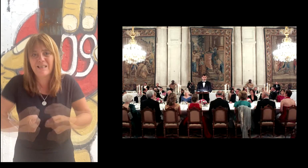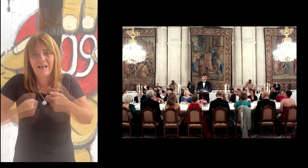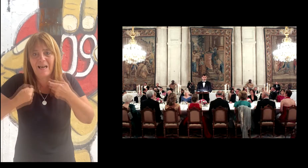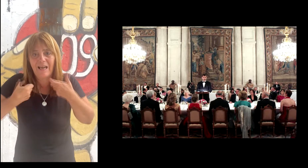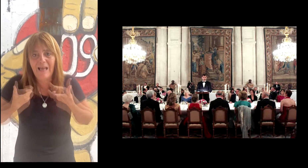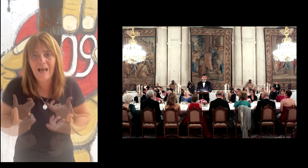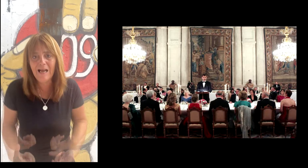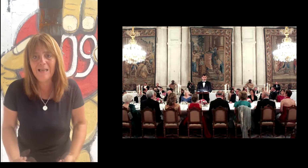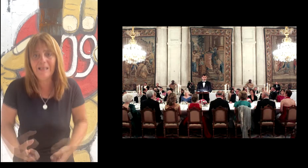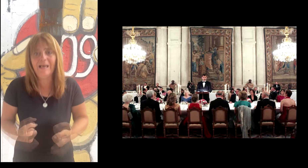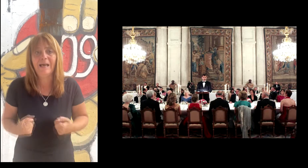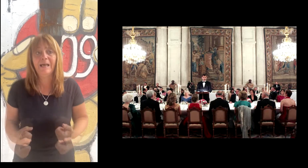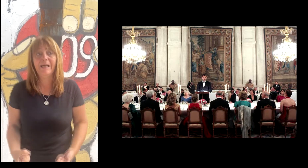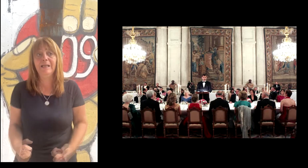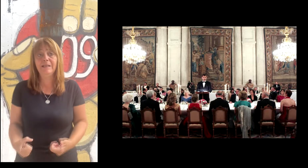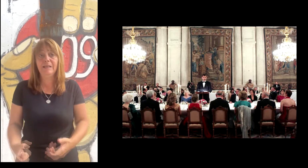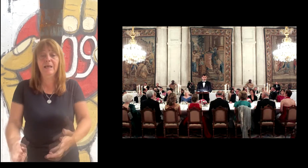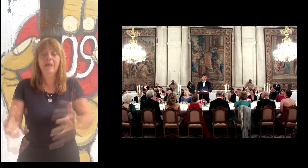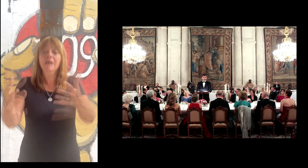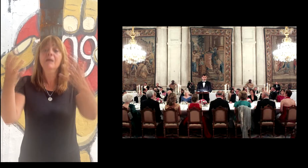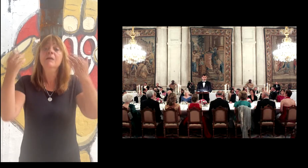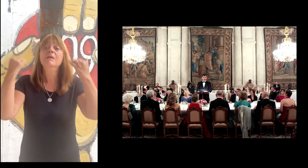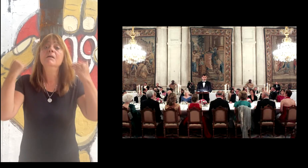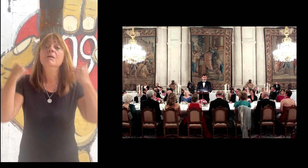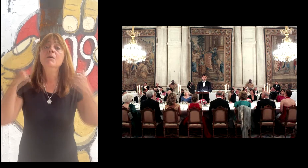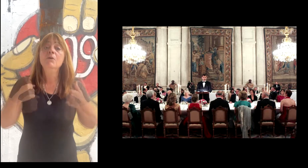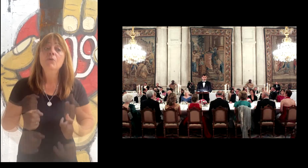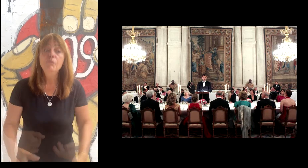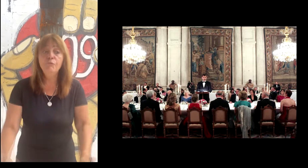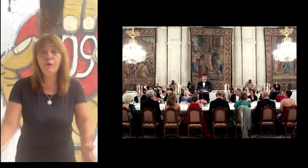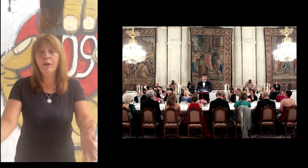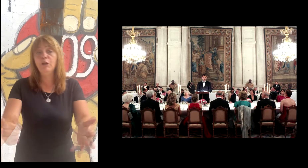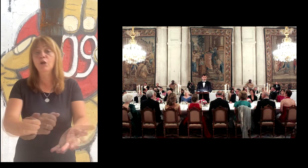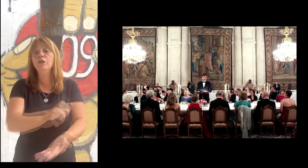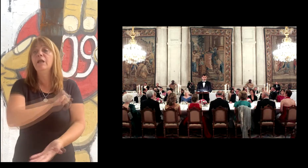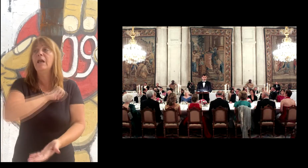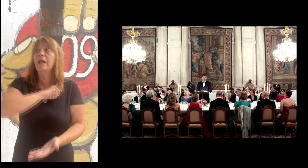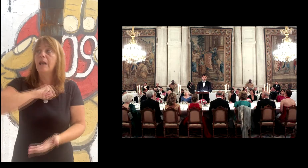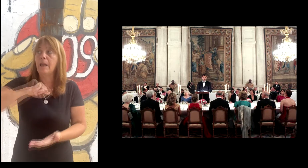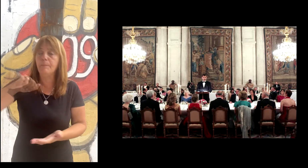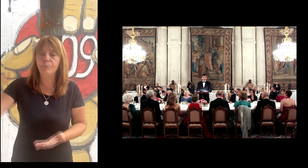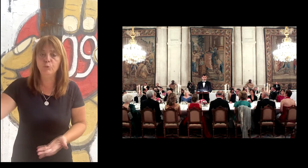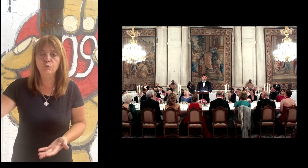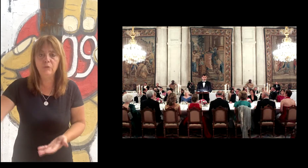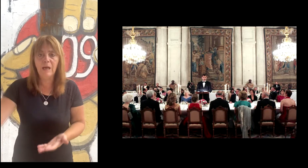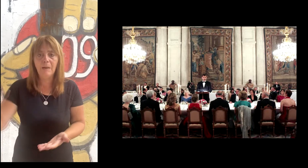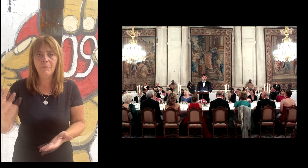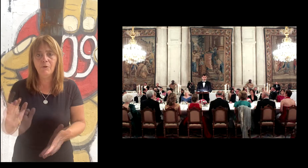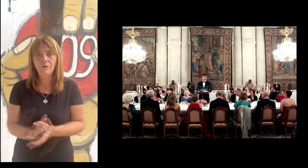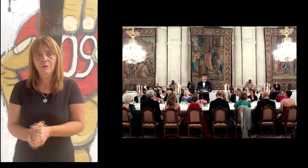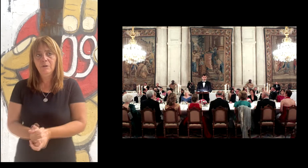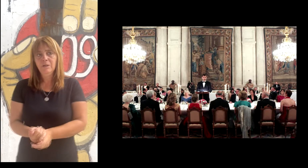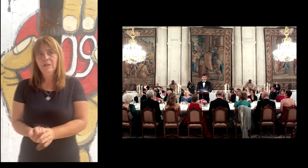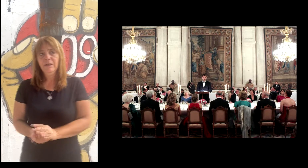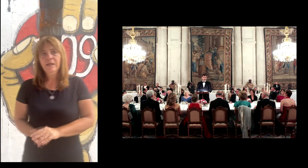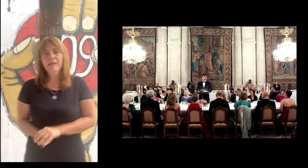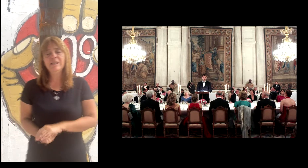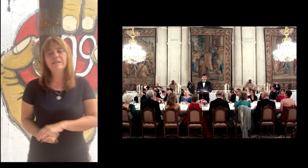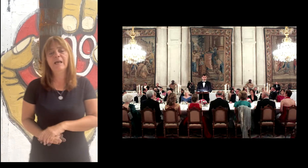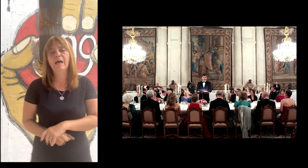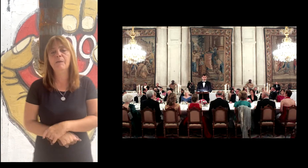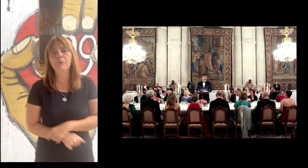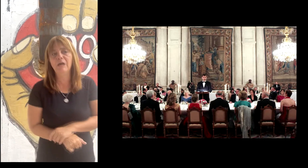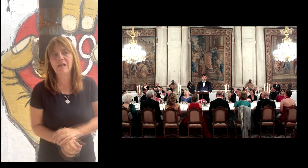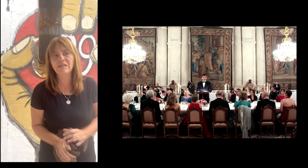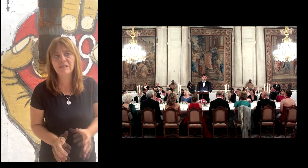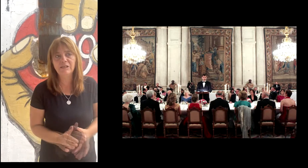cobraron esto, una compra directa, y según él pagaba la factura, eso lo veremos. La iba a pagar él.